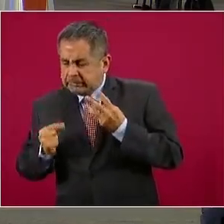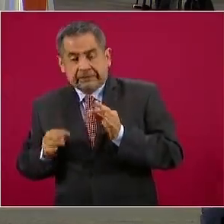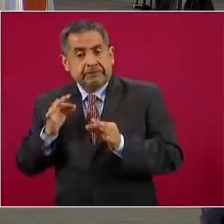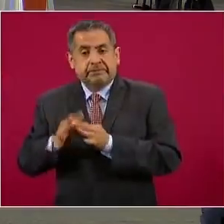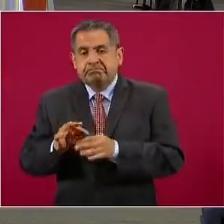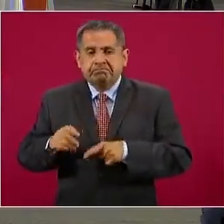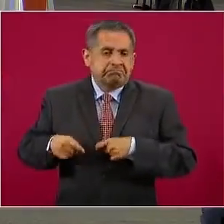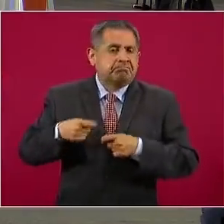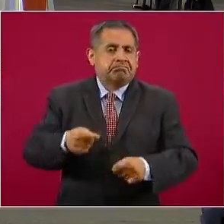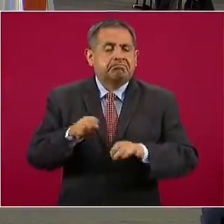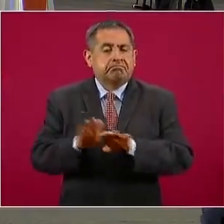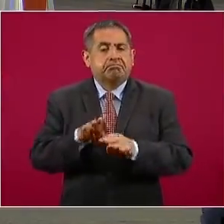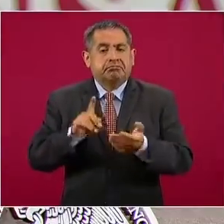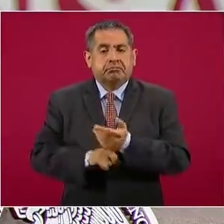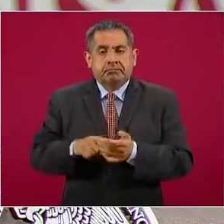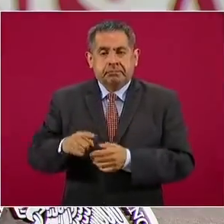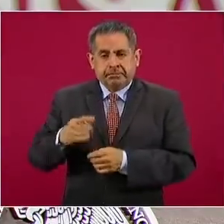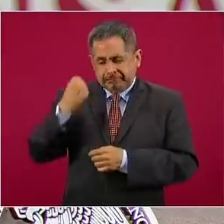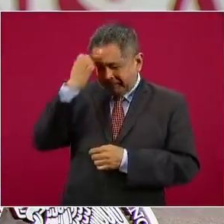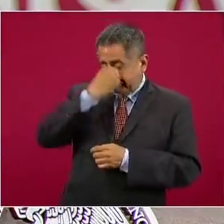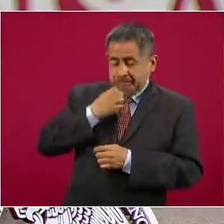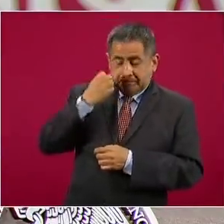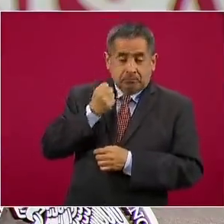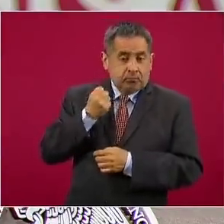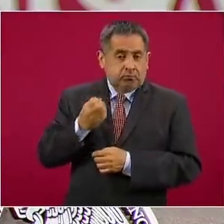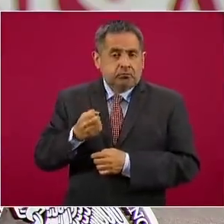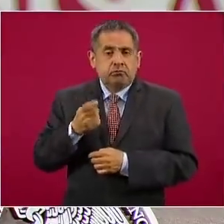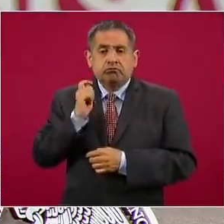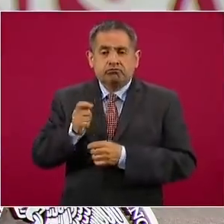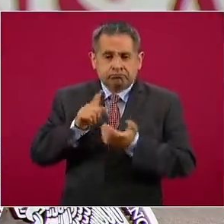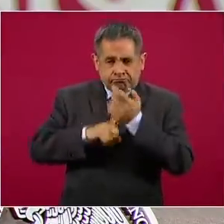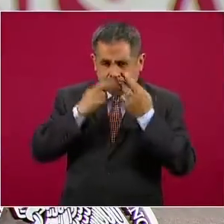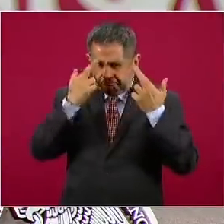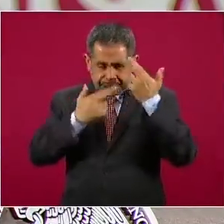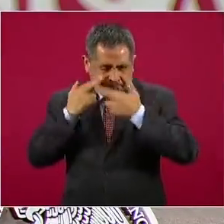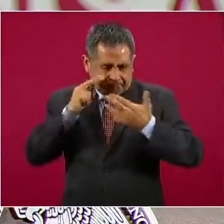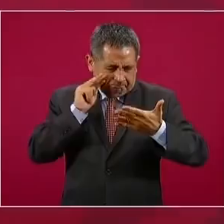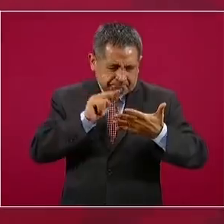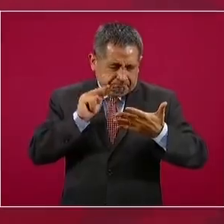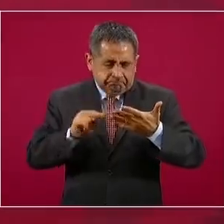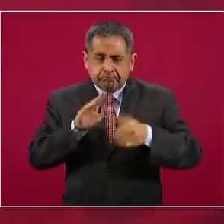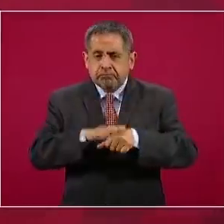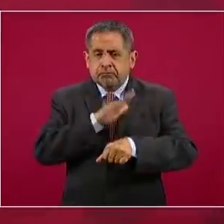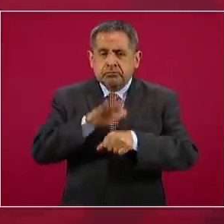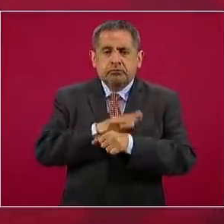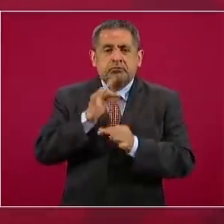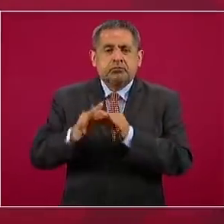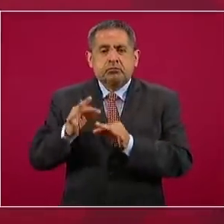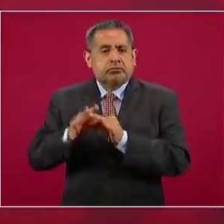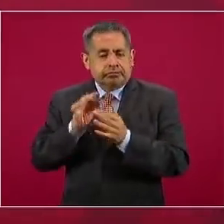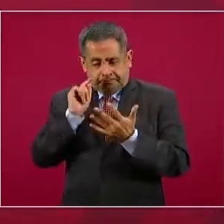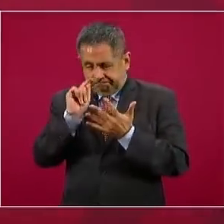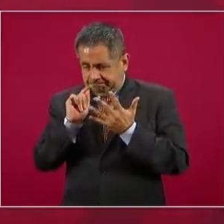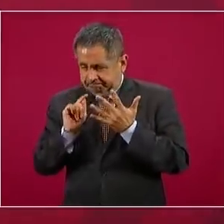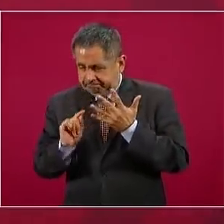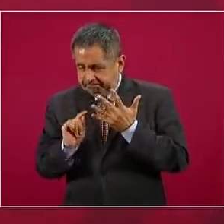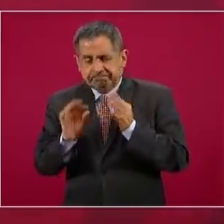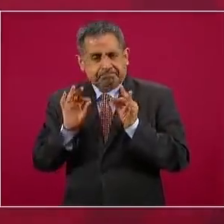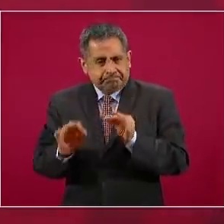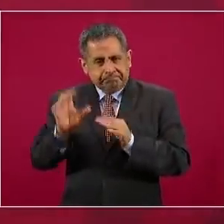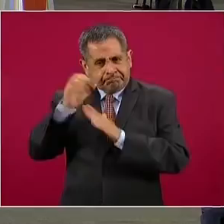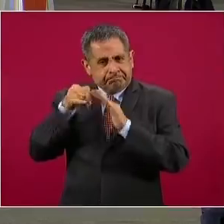de evaluación fue arduo. No sólo se revisó que se cumpliera con los requisitos técnicos,